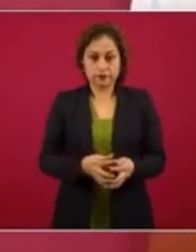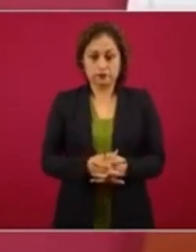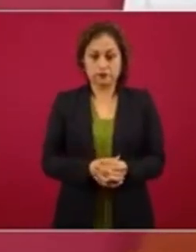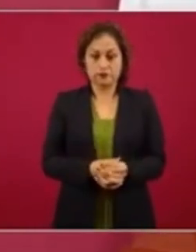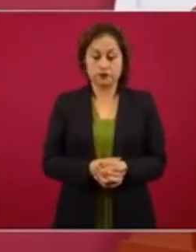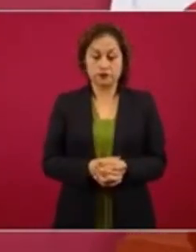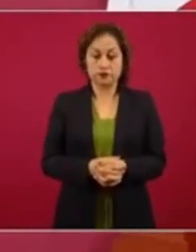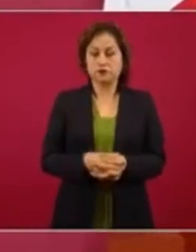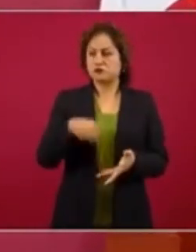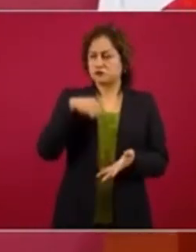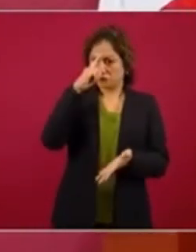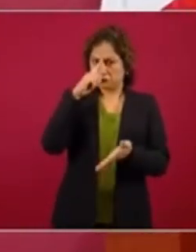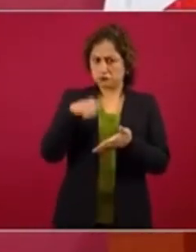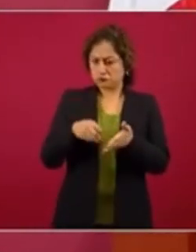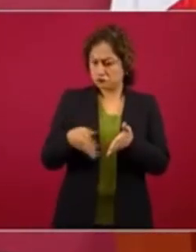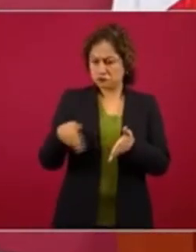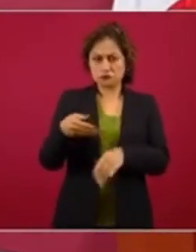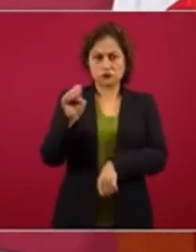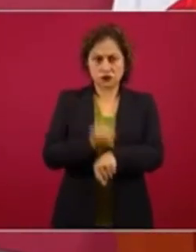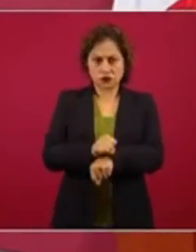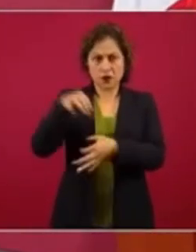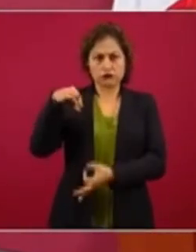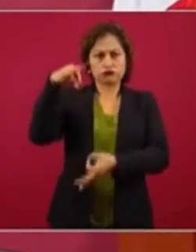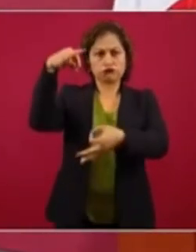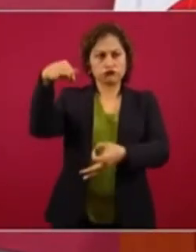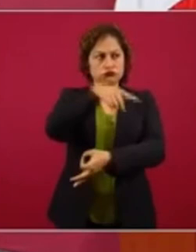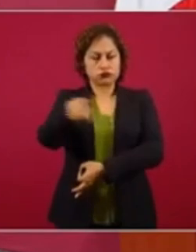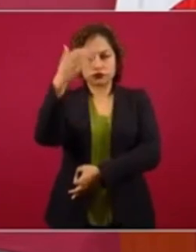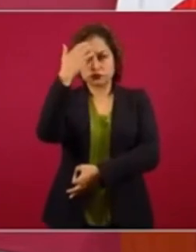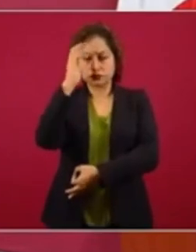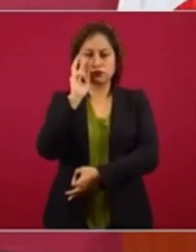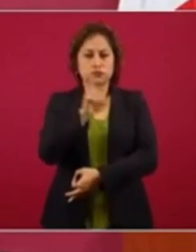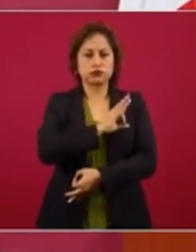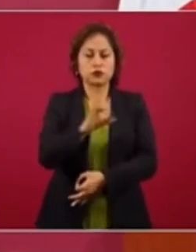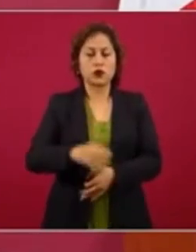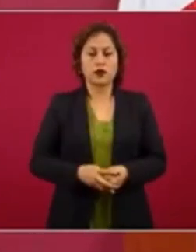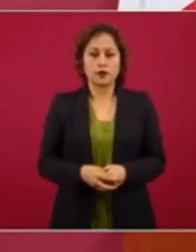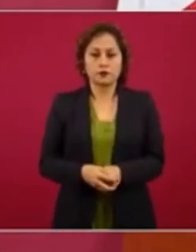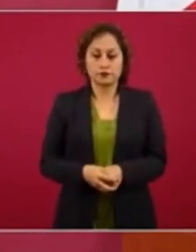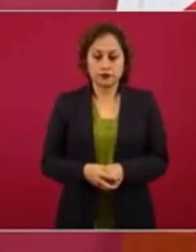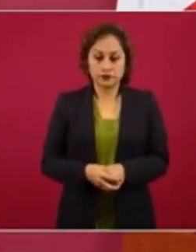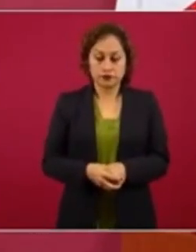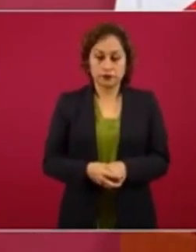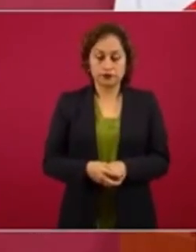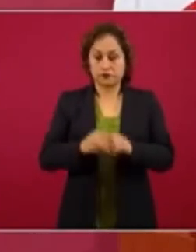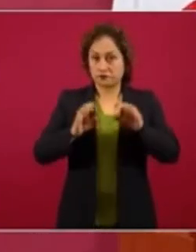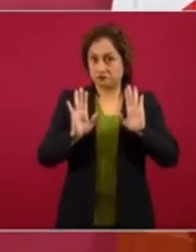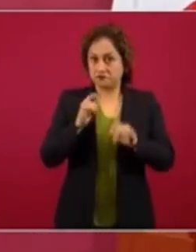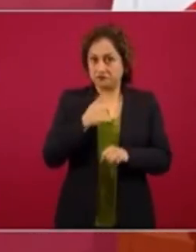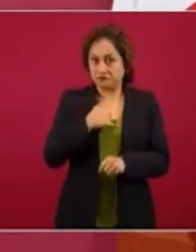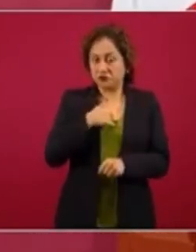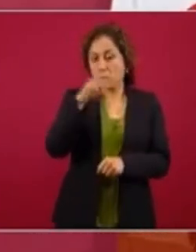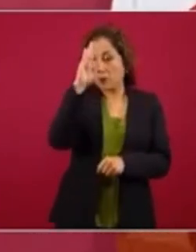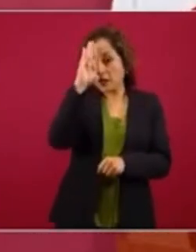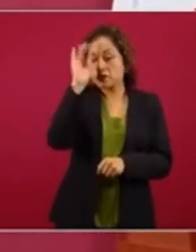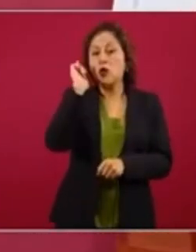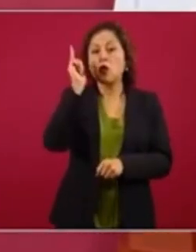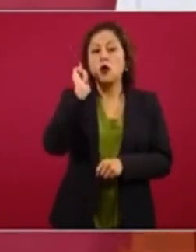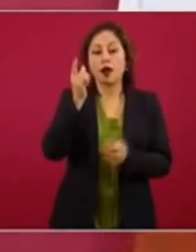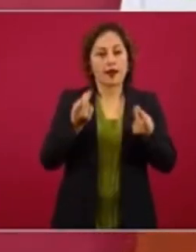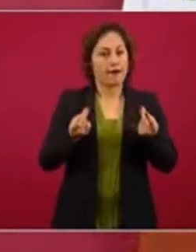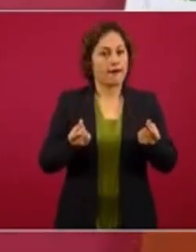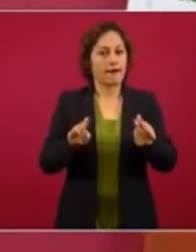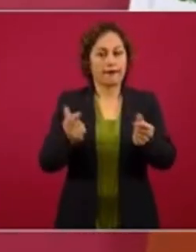Yo creo que en esta semana se da a conocer la nota diplomática que se envió y yo espero que pronto ya la Fiscalía